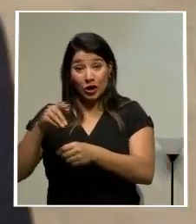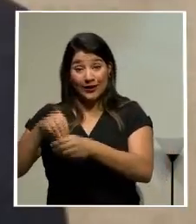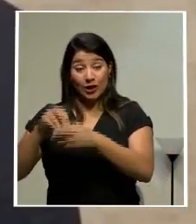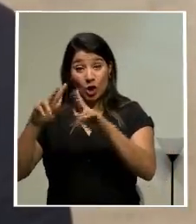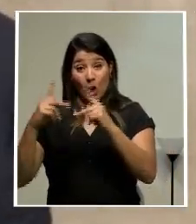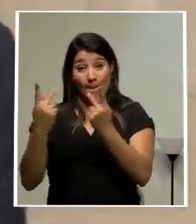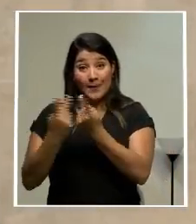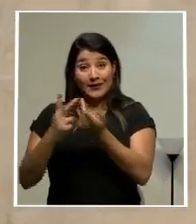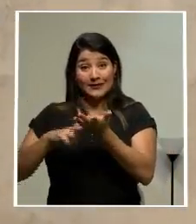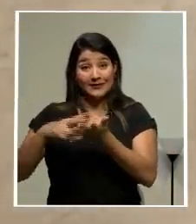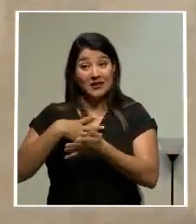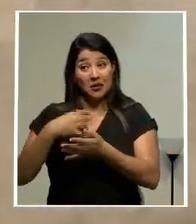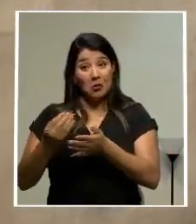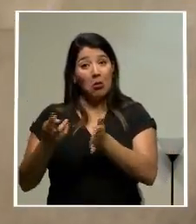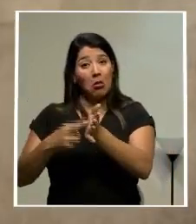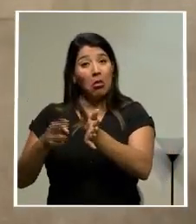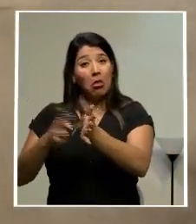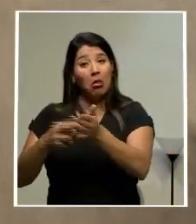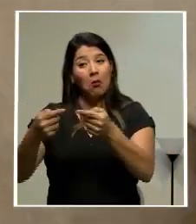repitan en las próximas semanas.